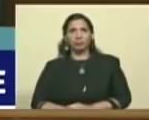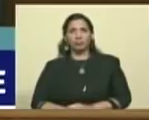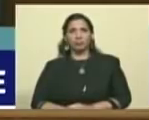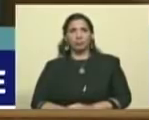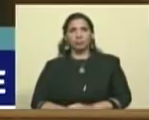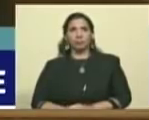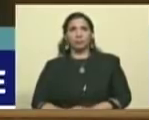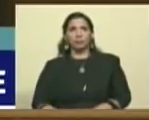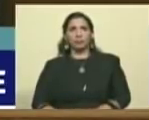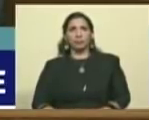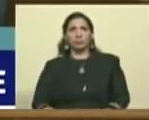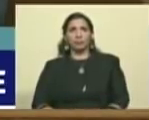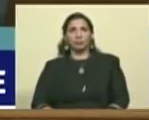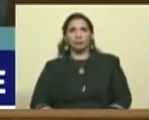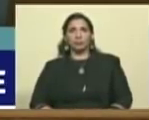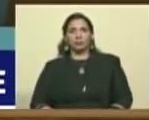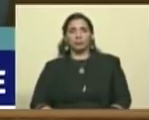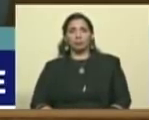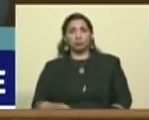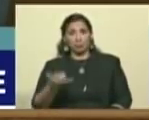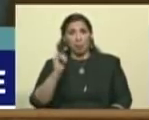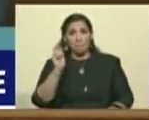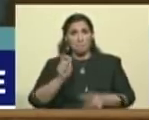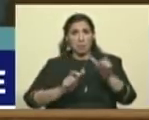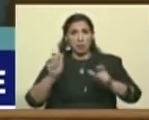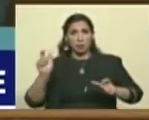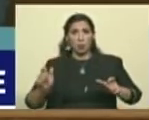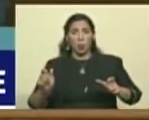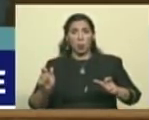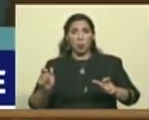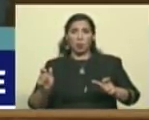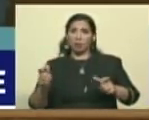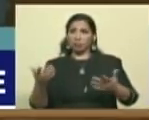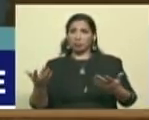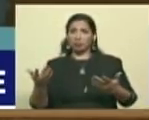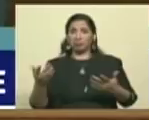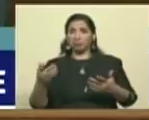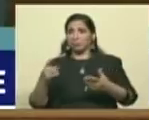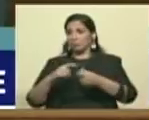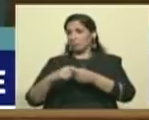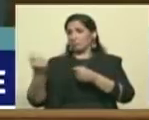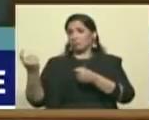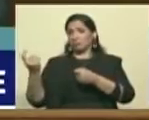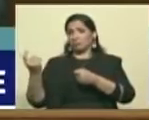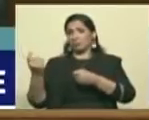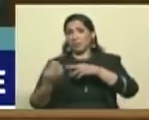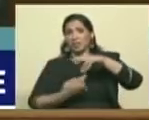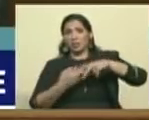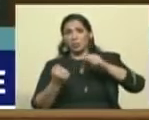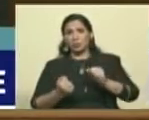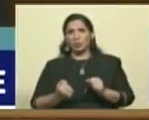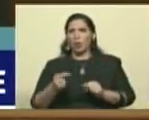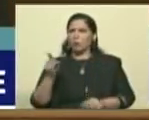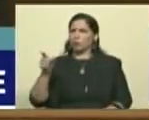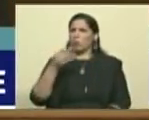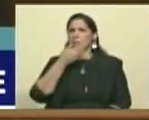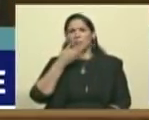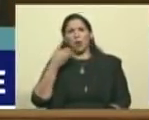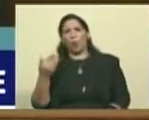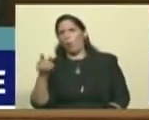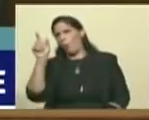Y hubo gente que, o a masajear egos. Tú eres el mejor, tú eres la mejor.